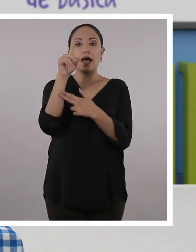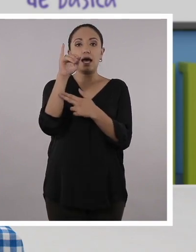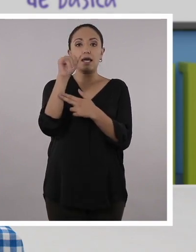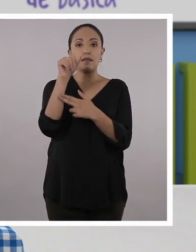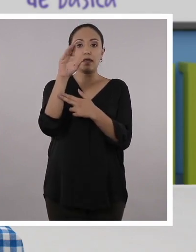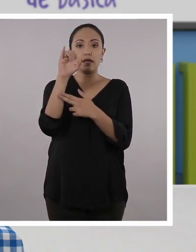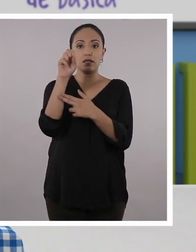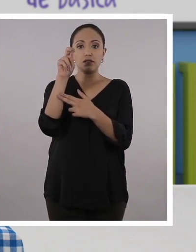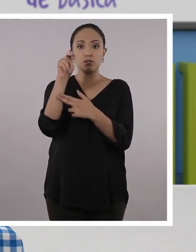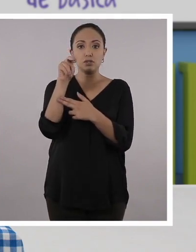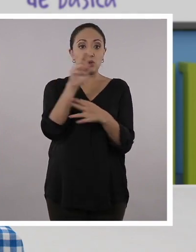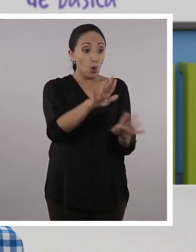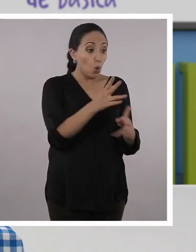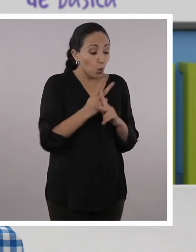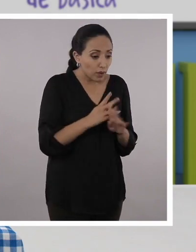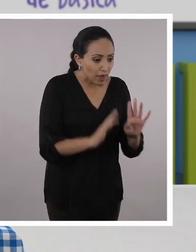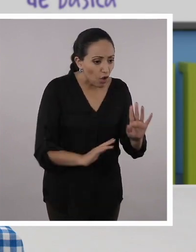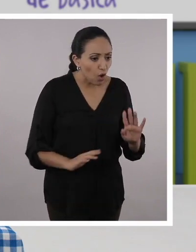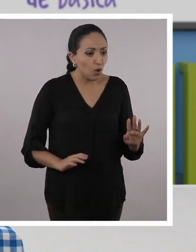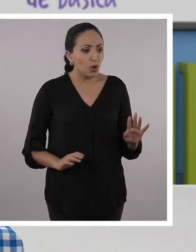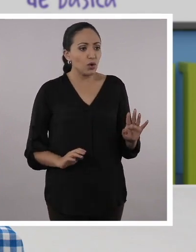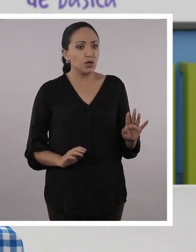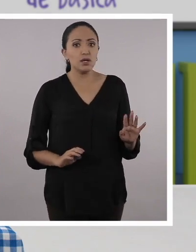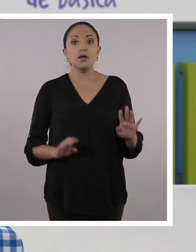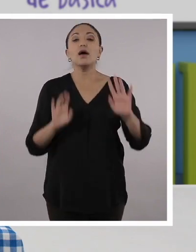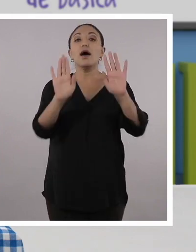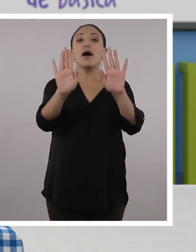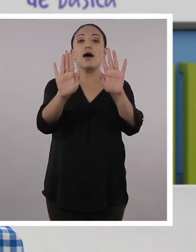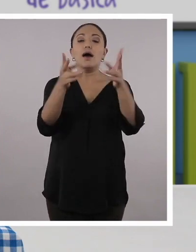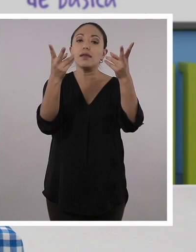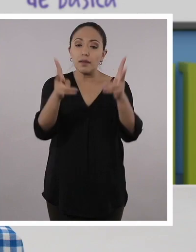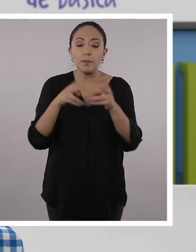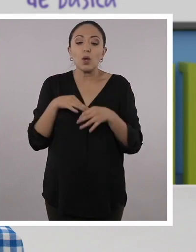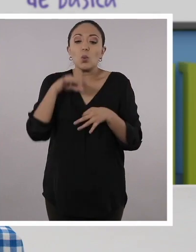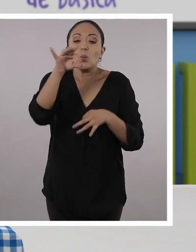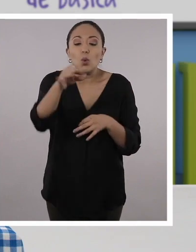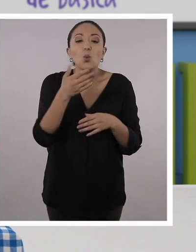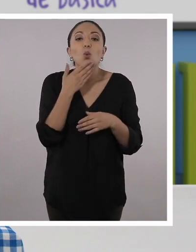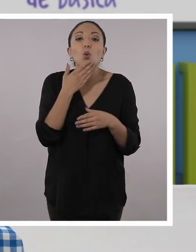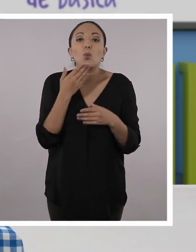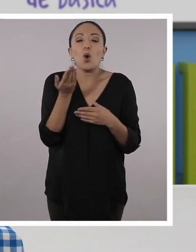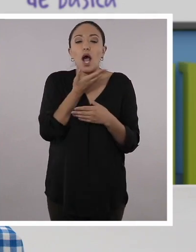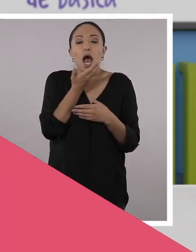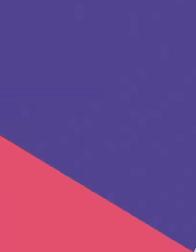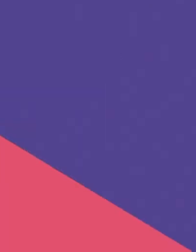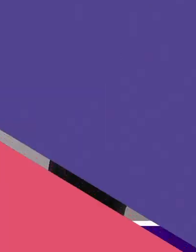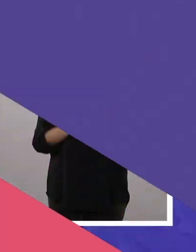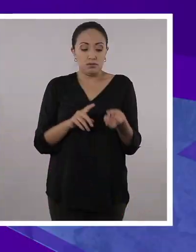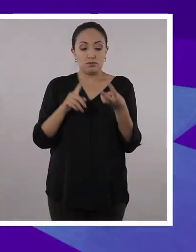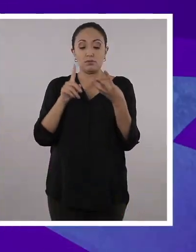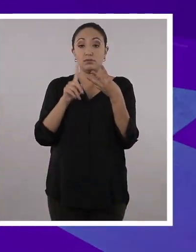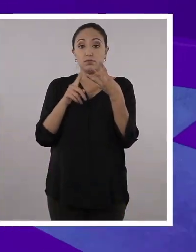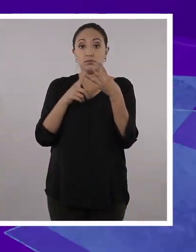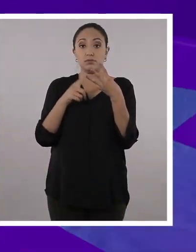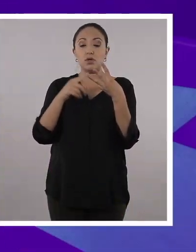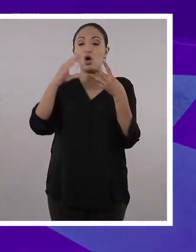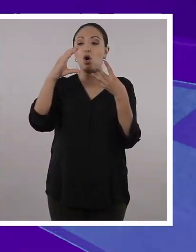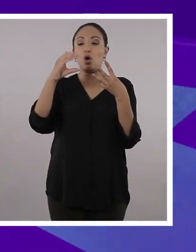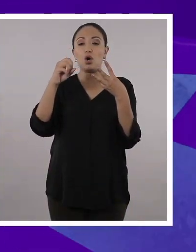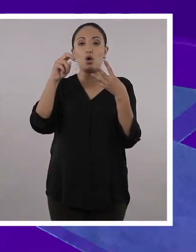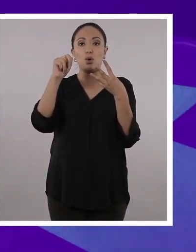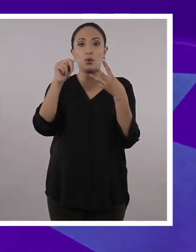que... Cuidado, Santi. Pero, ¿qué pasa? Esta también es una forma de transmisión del calor. Y se conoce como la